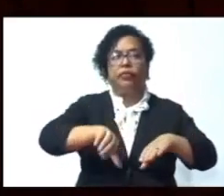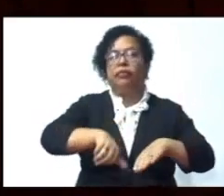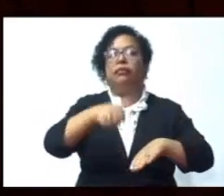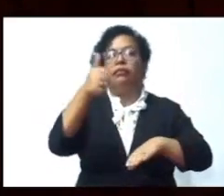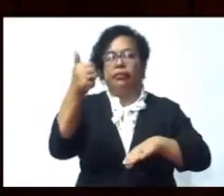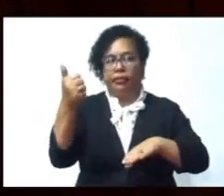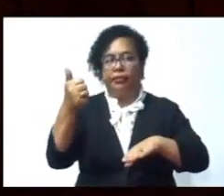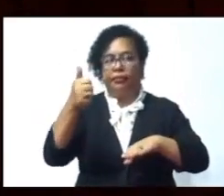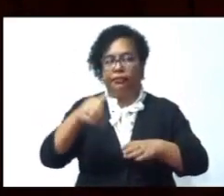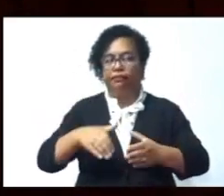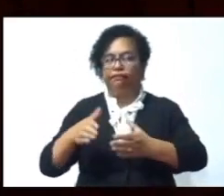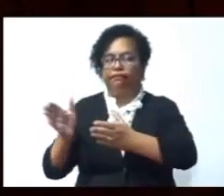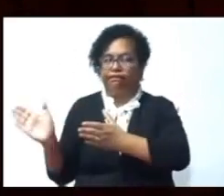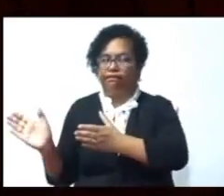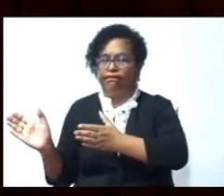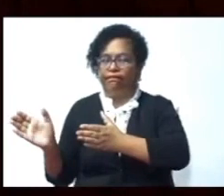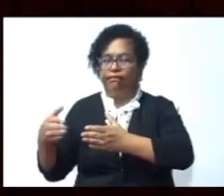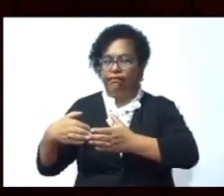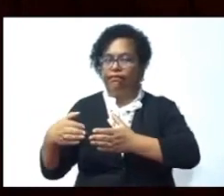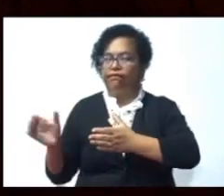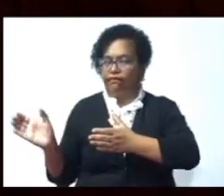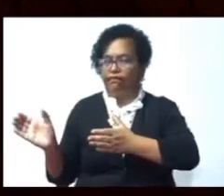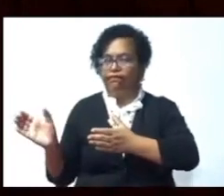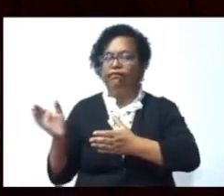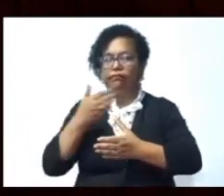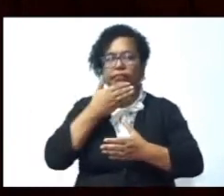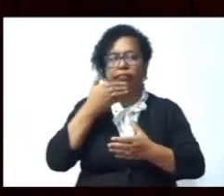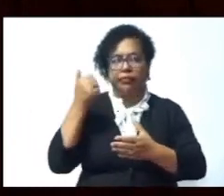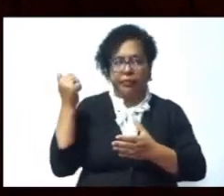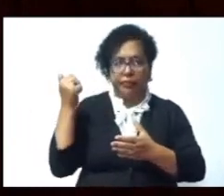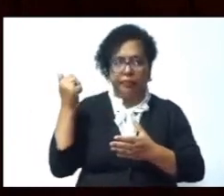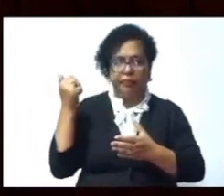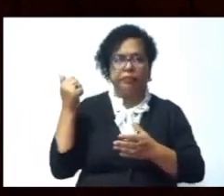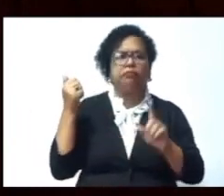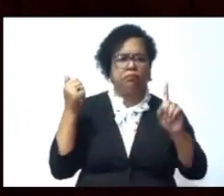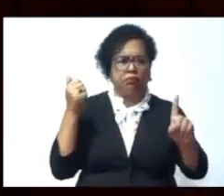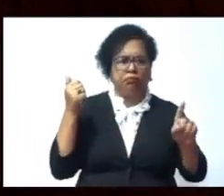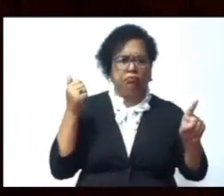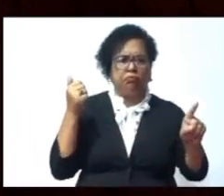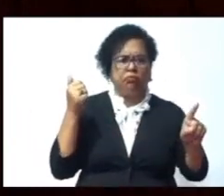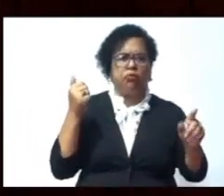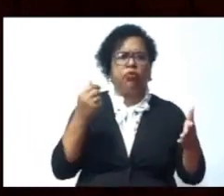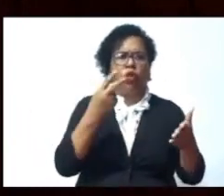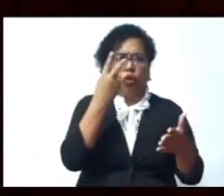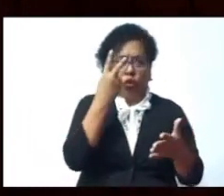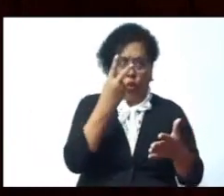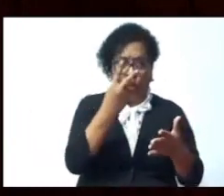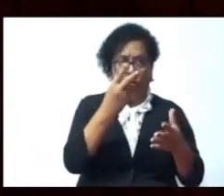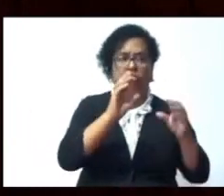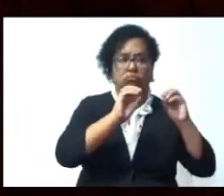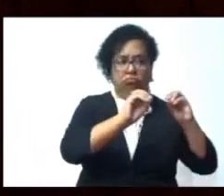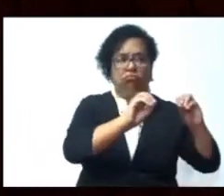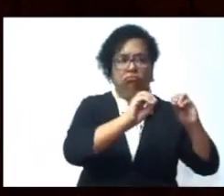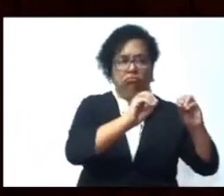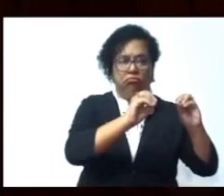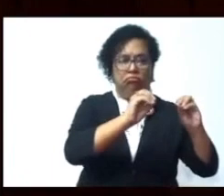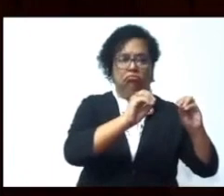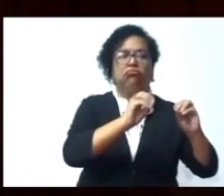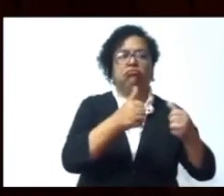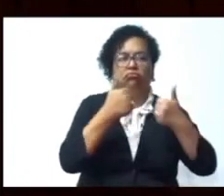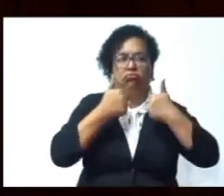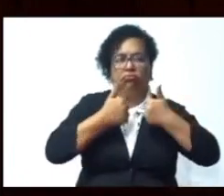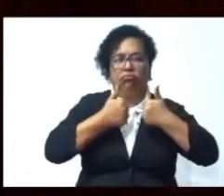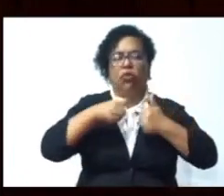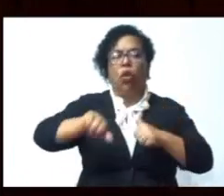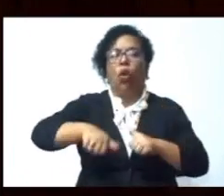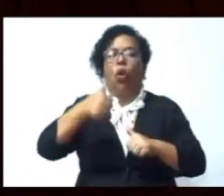asignaturas y un segundo resuelve que establece que los clubes de debate se incluyan como